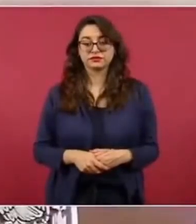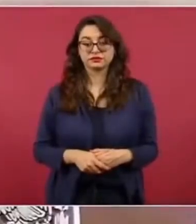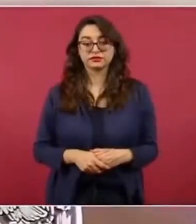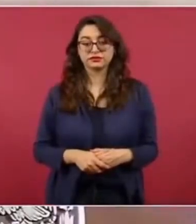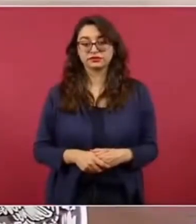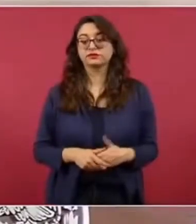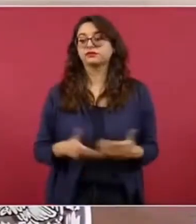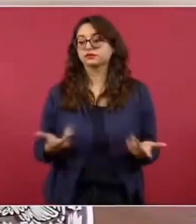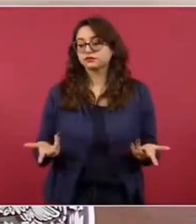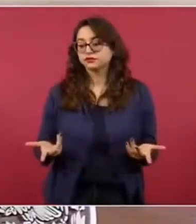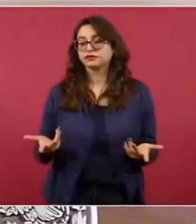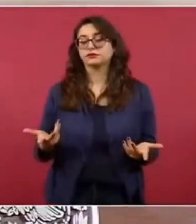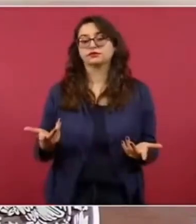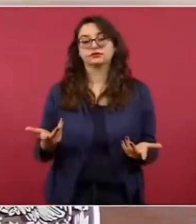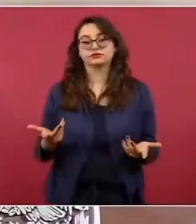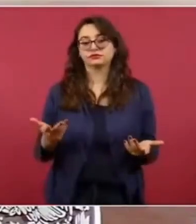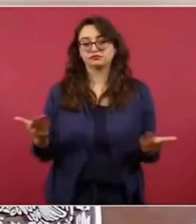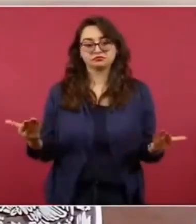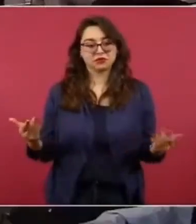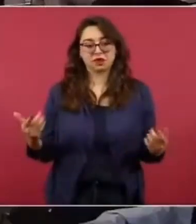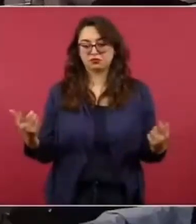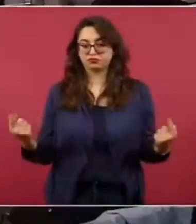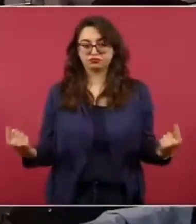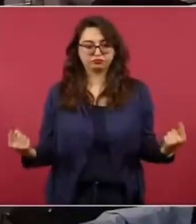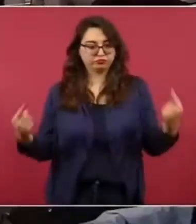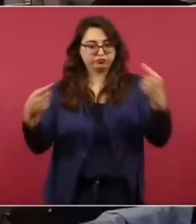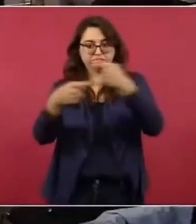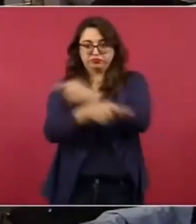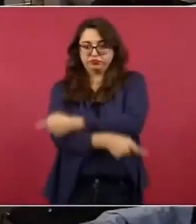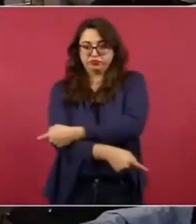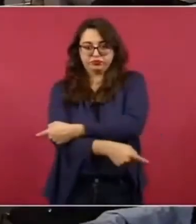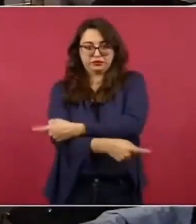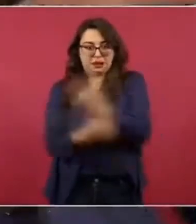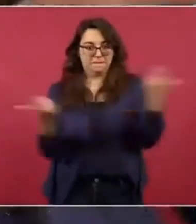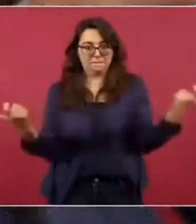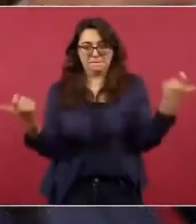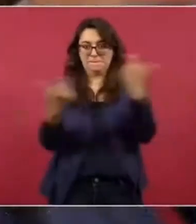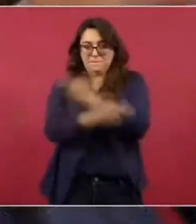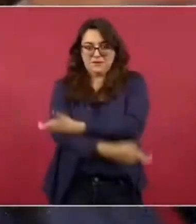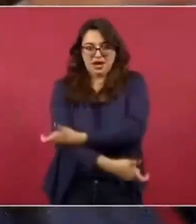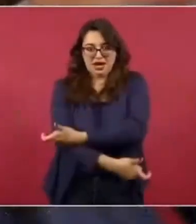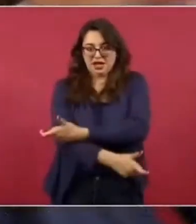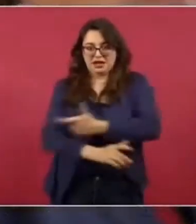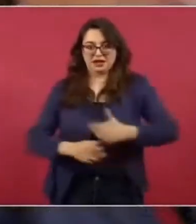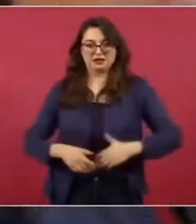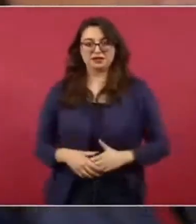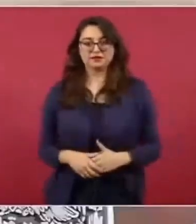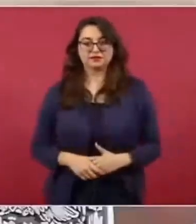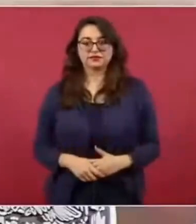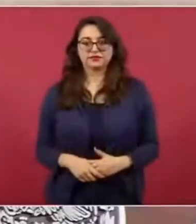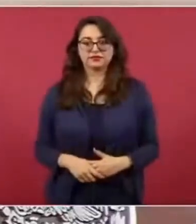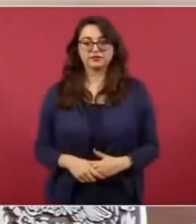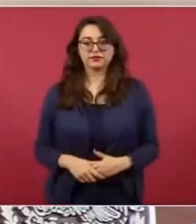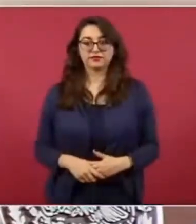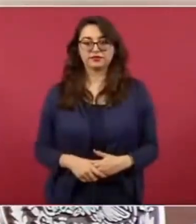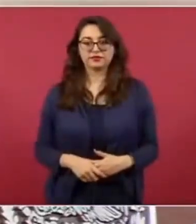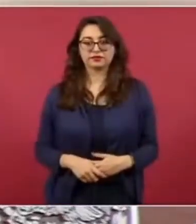paga cuota. ¿Y si se le daría una disancionada a Grupo México? No,